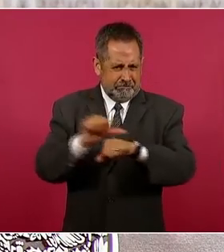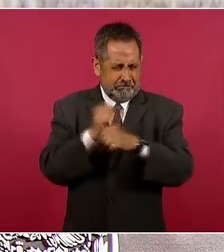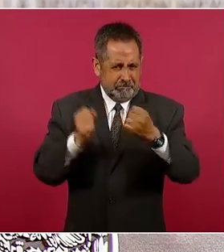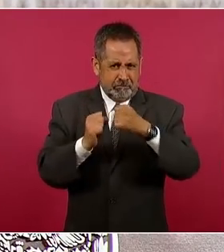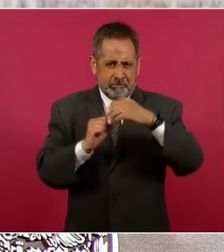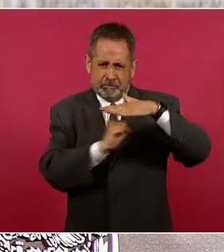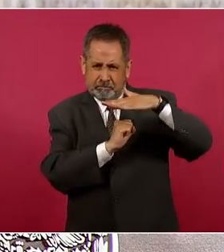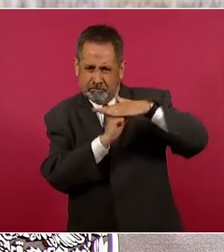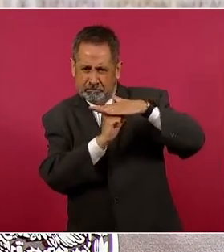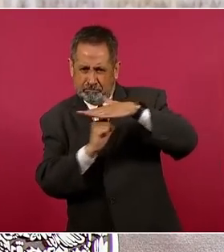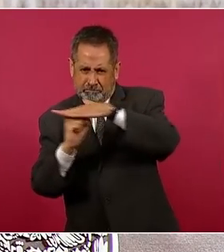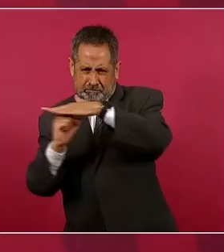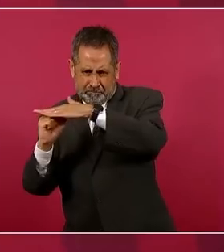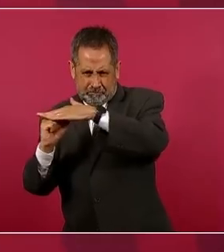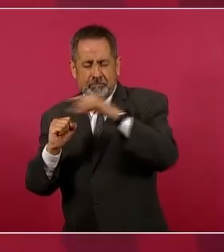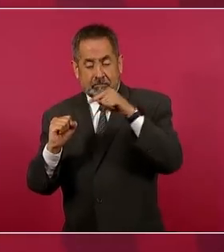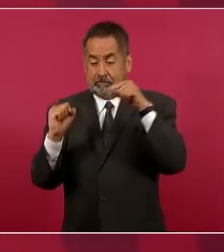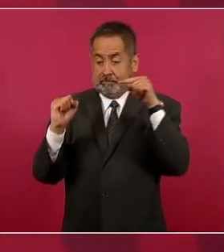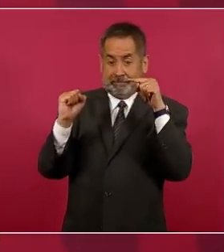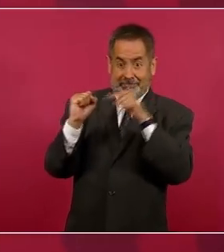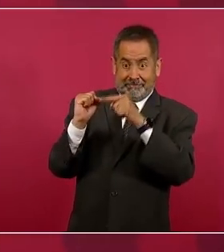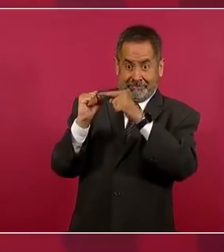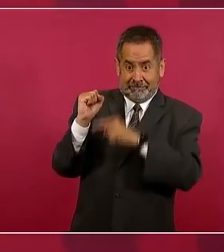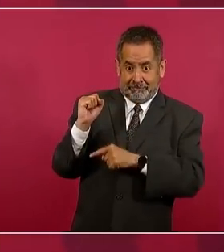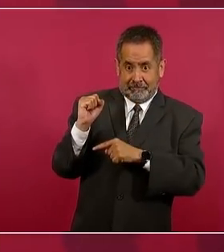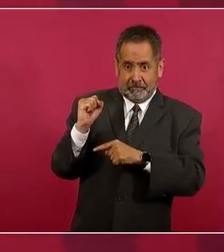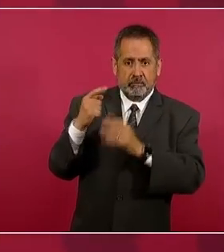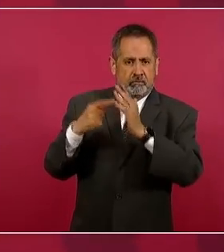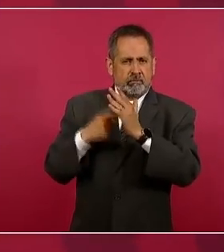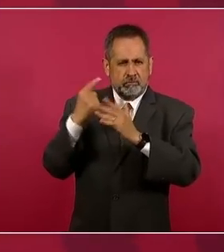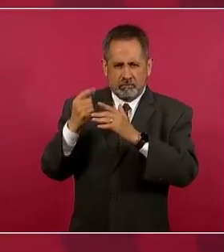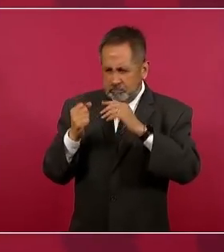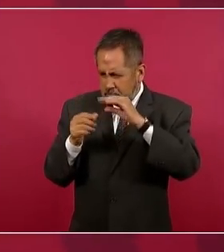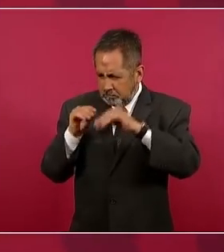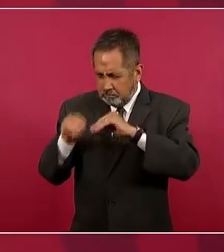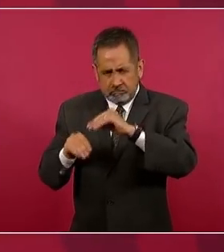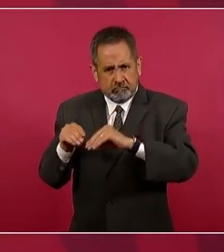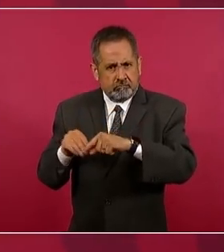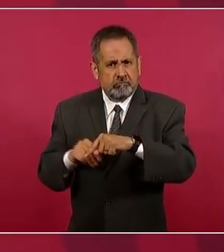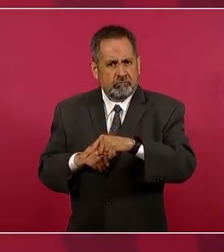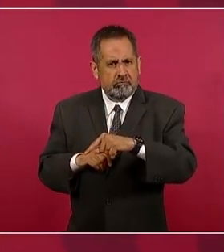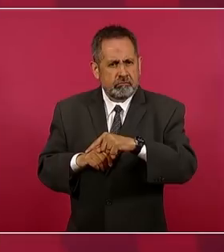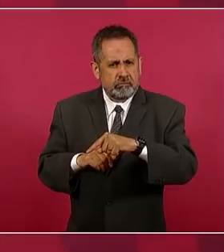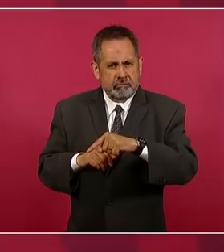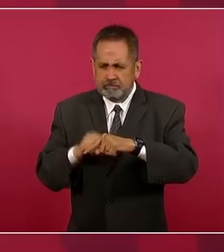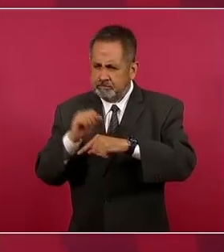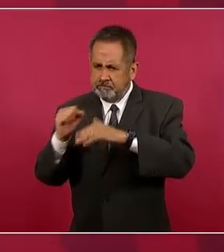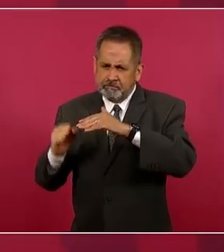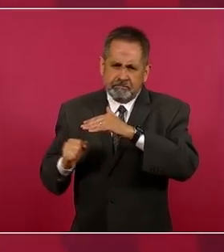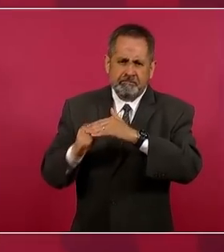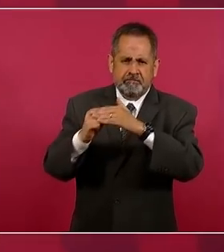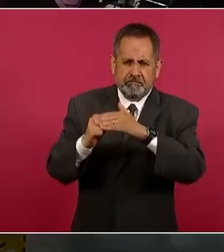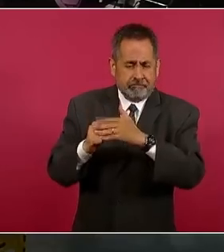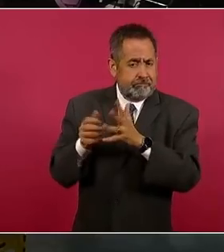se construyó porque estaba en el proyecto para reforzar